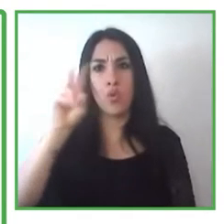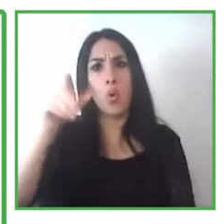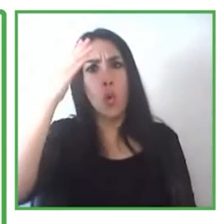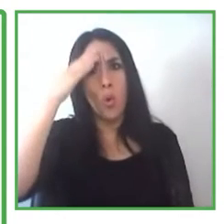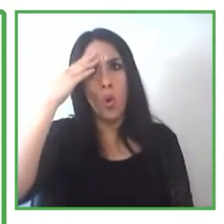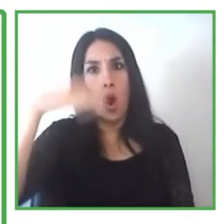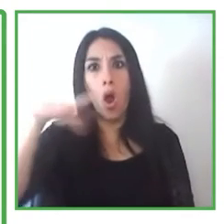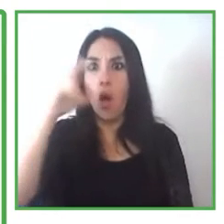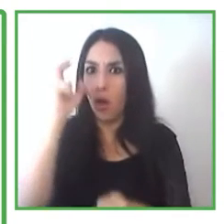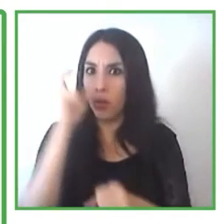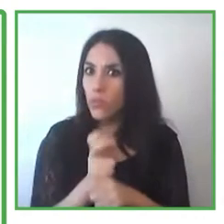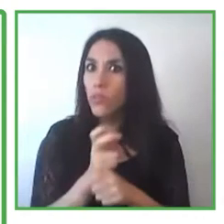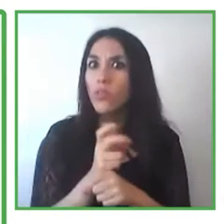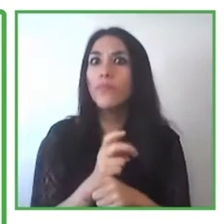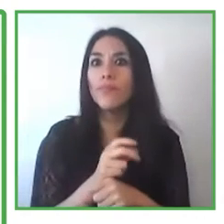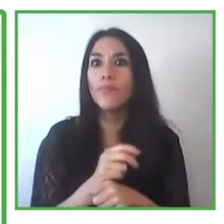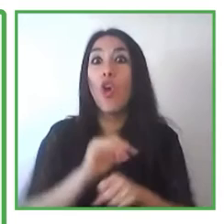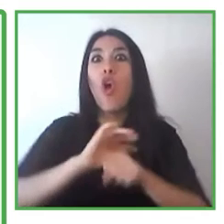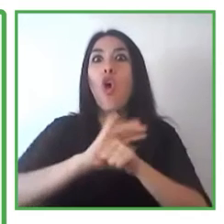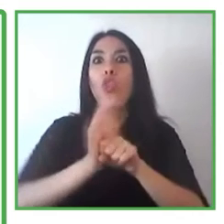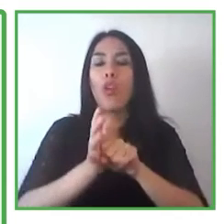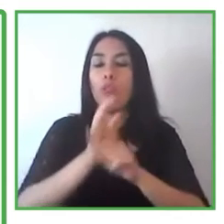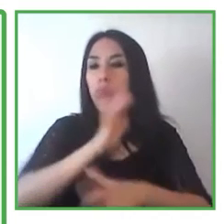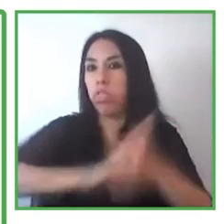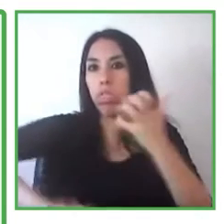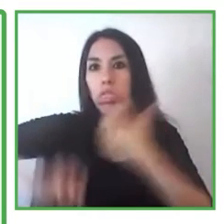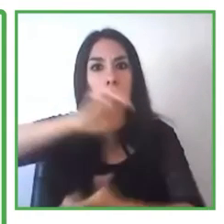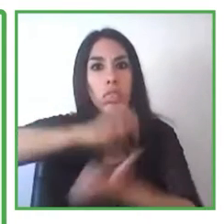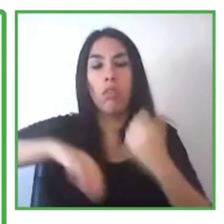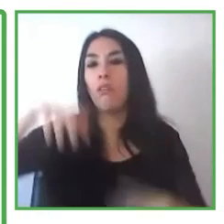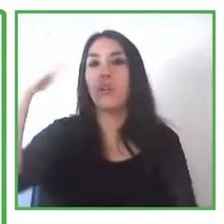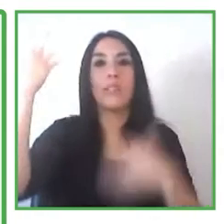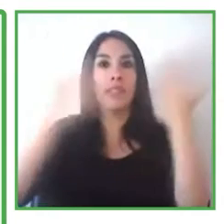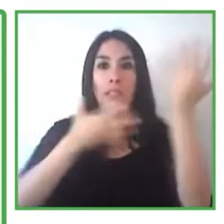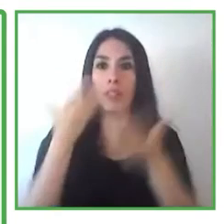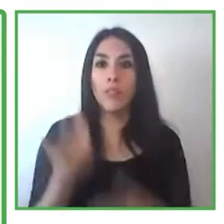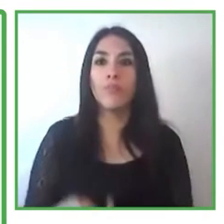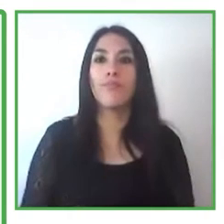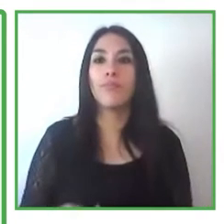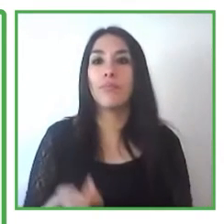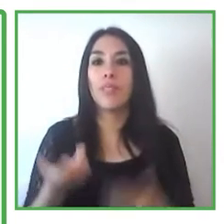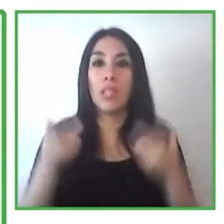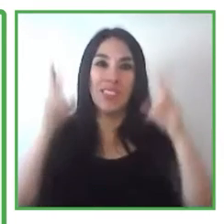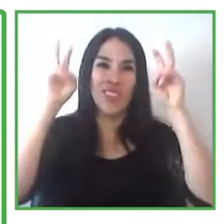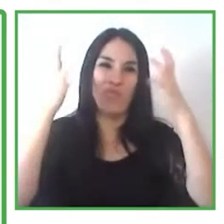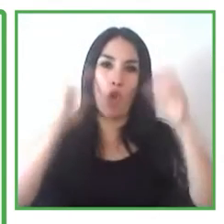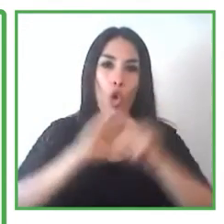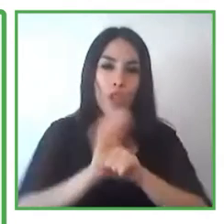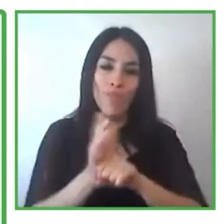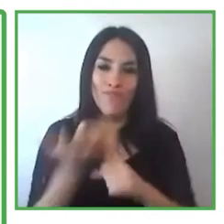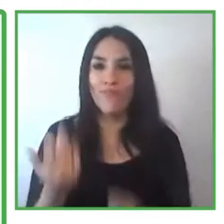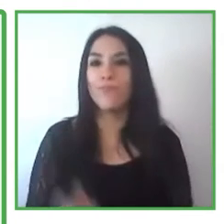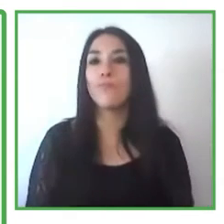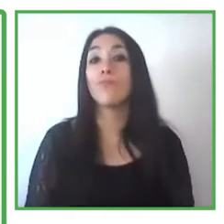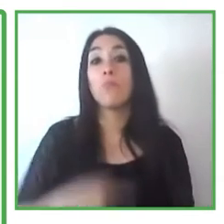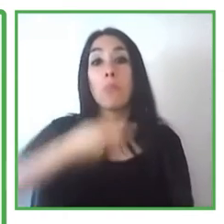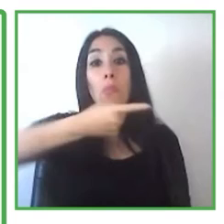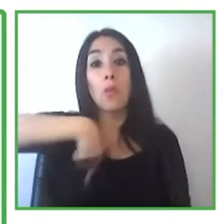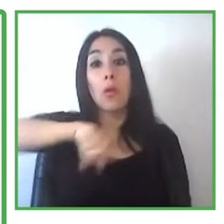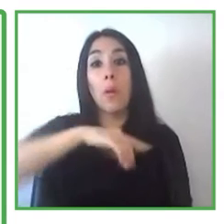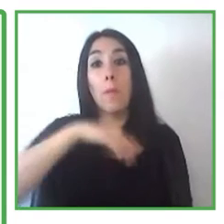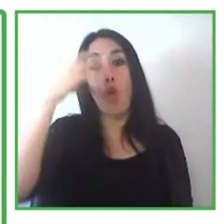mundiales que nos aquejan con el tema de la pandemia, nosotros logramos una inserción